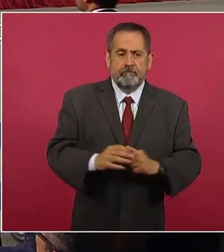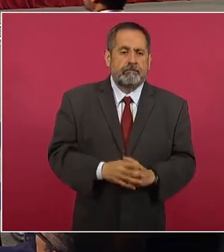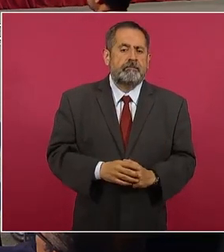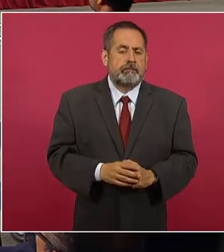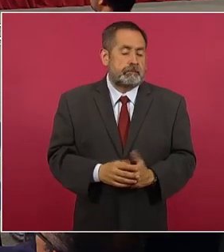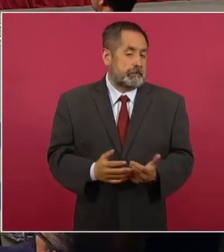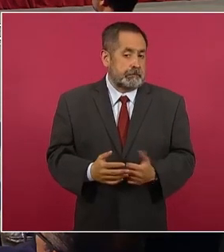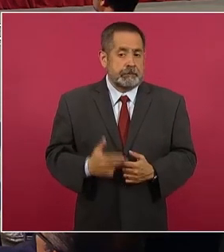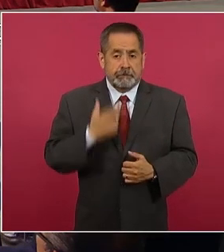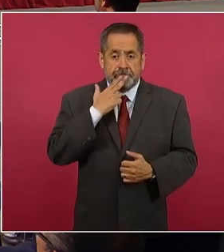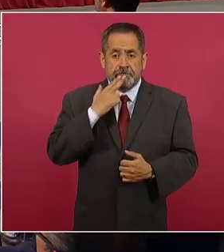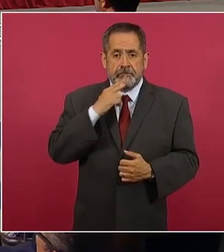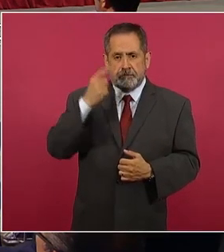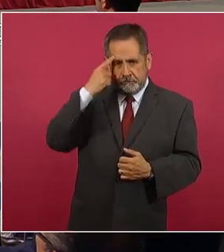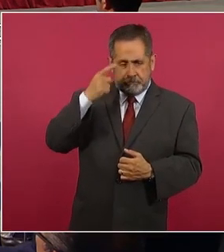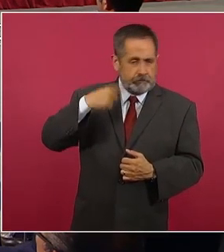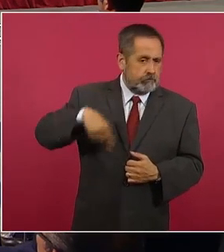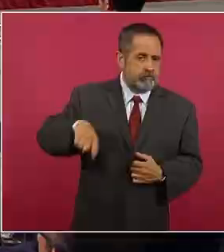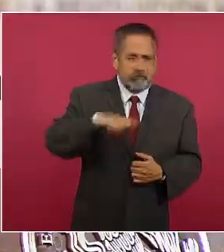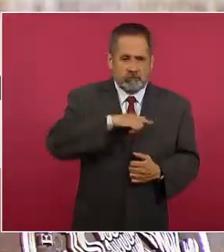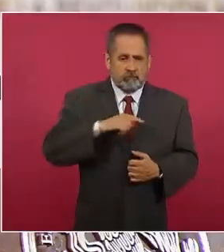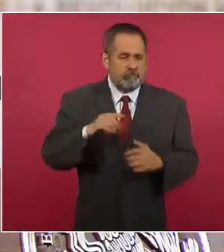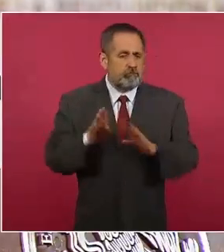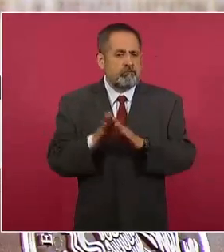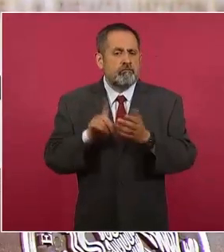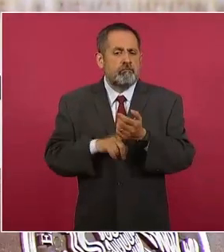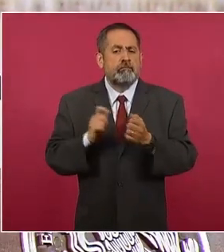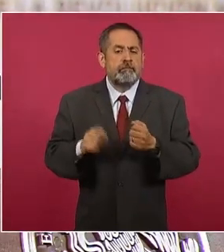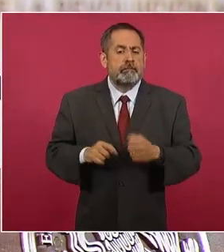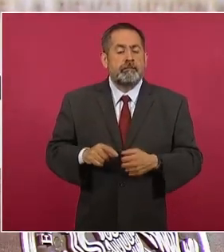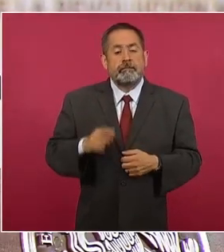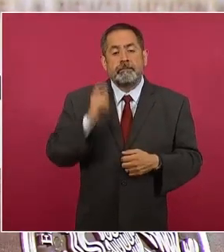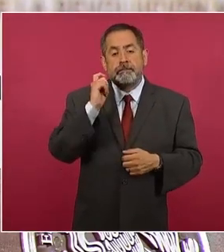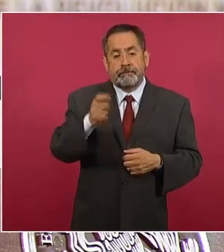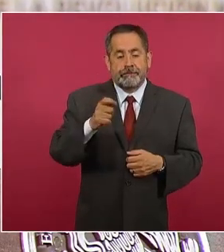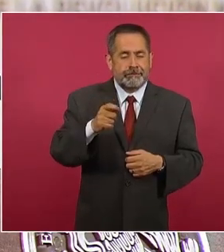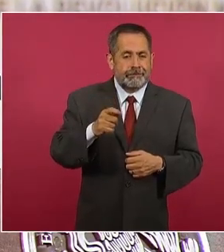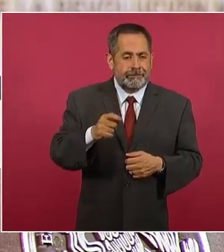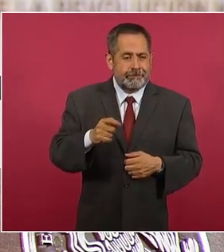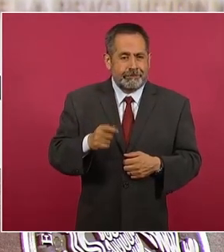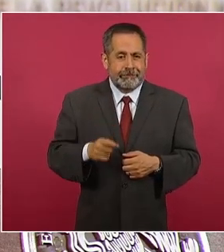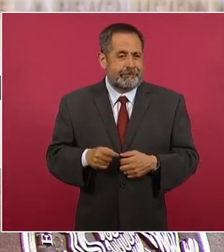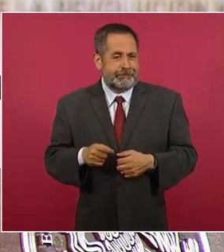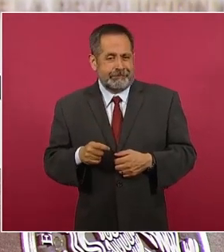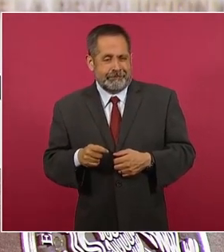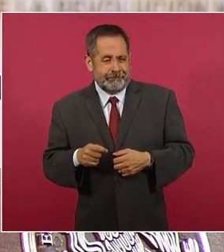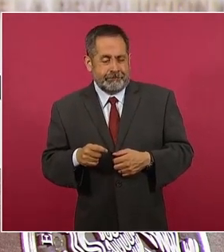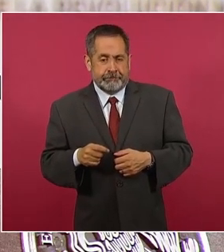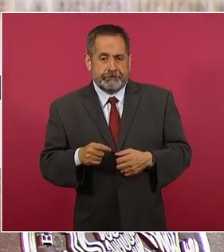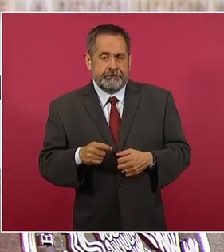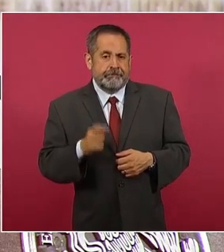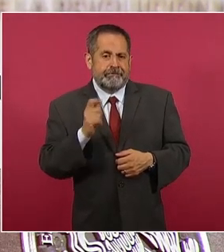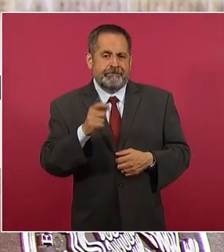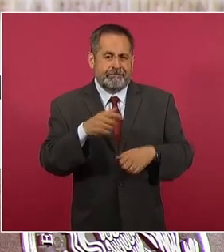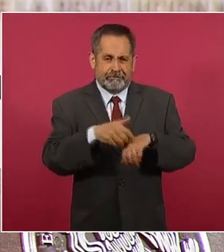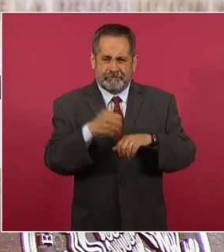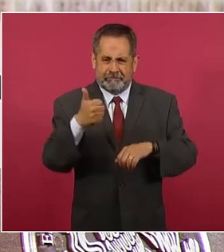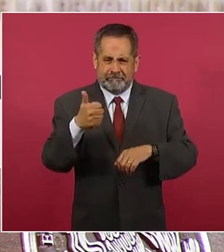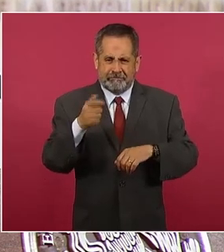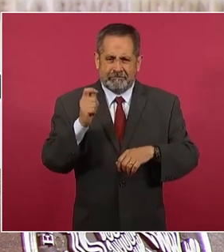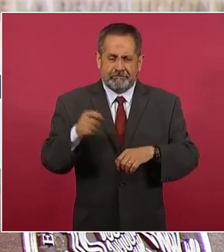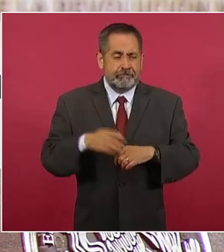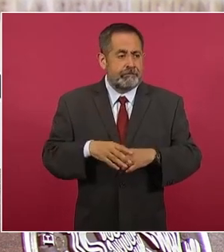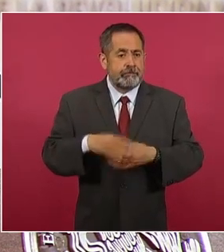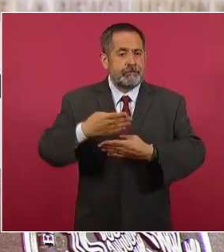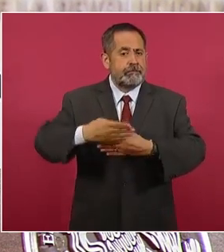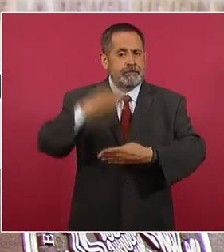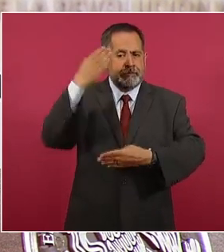Comprometiendo como medida número seis, el no incremento en los peajes de